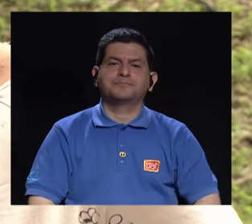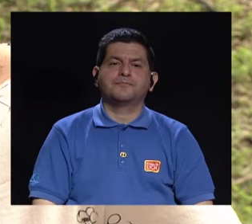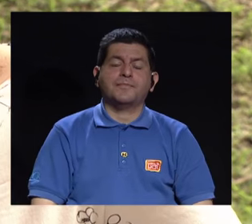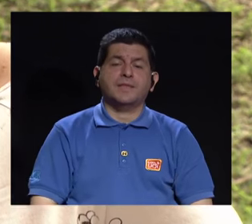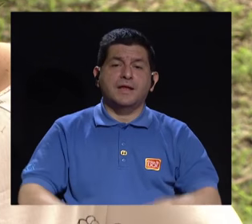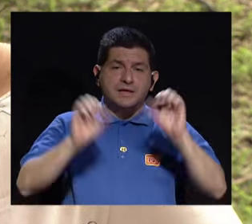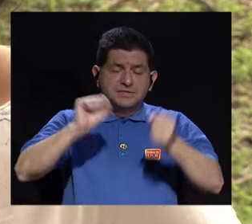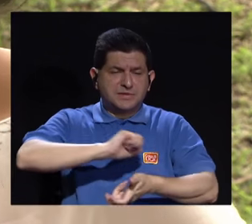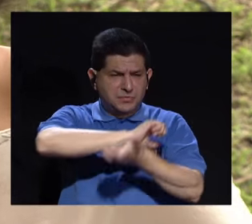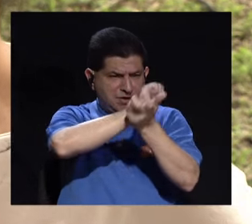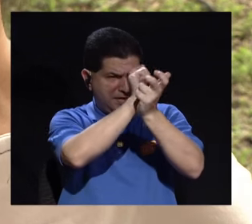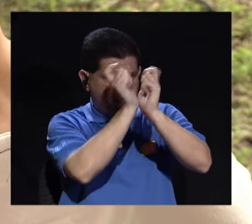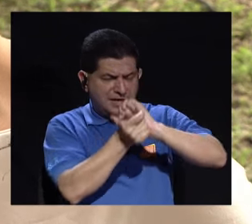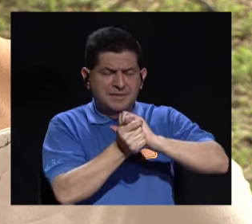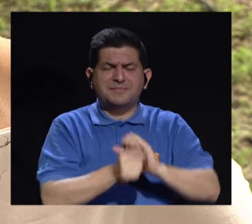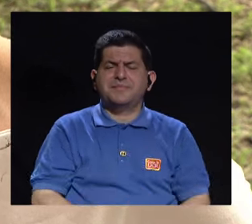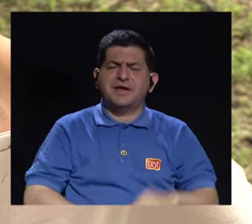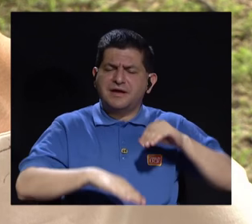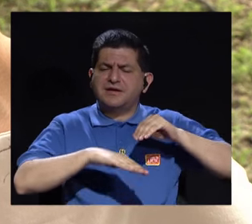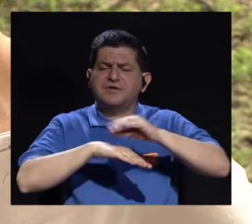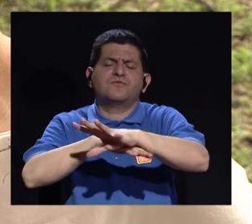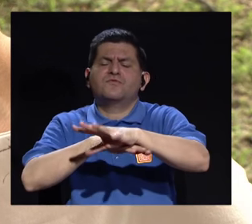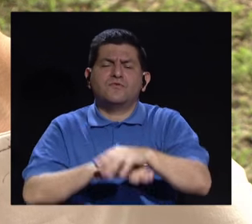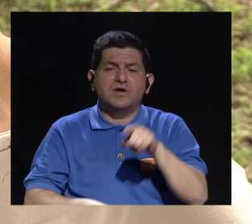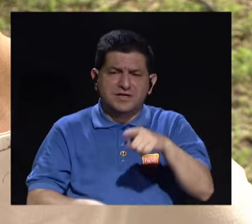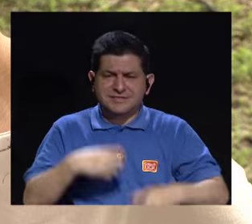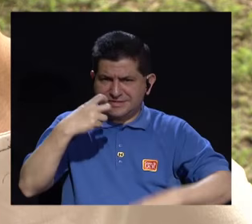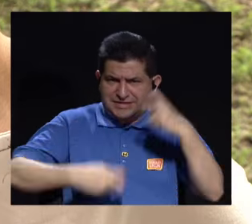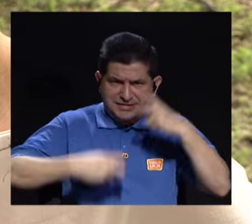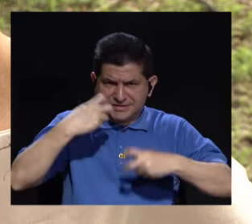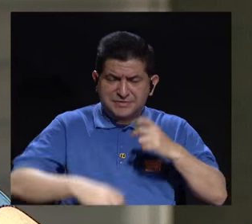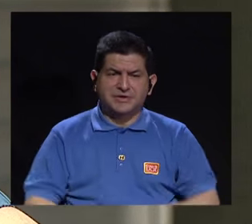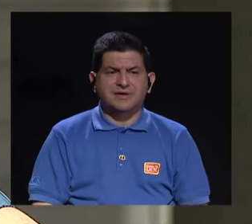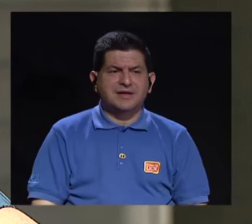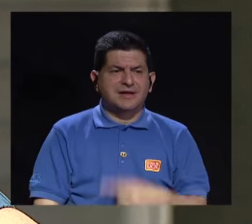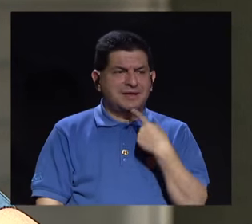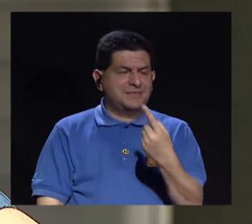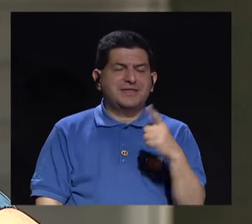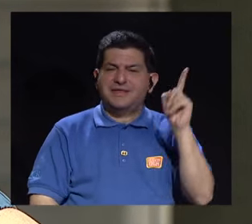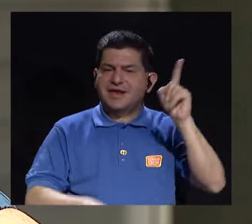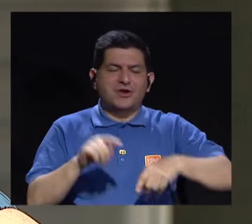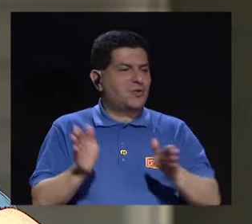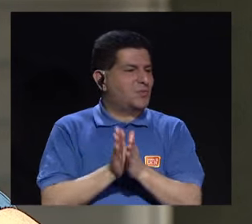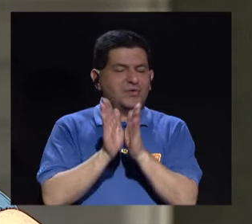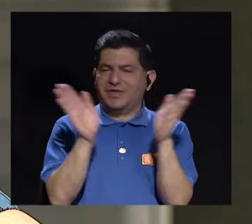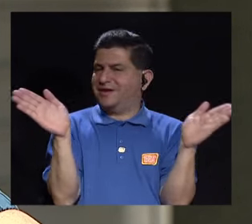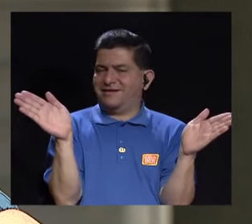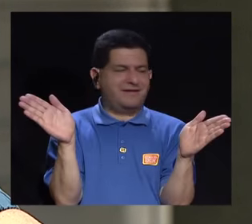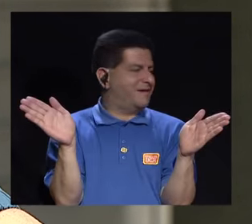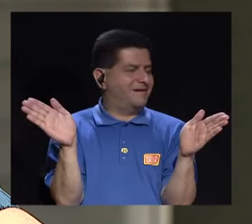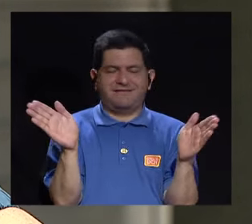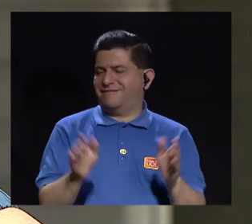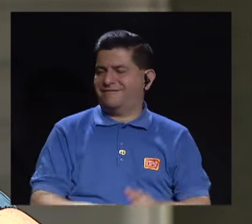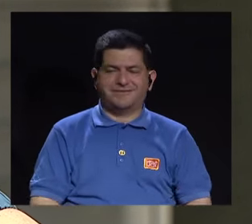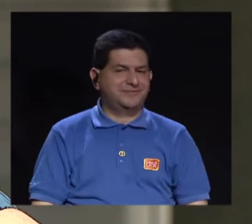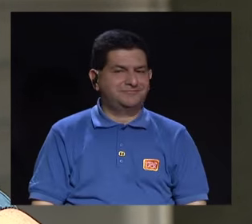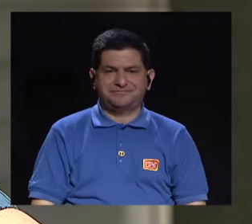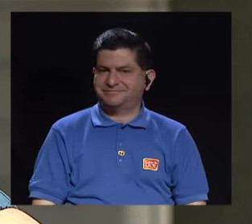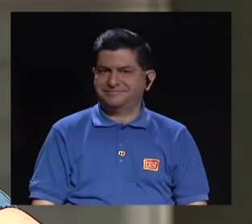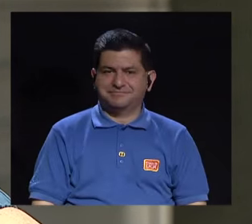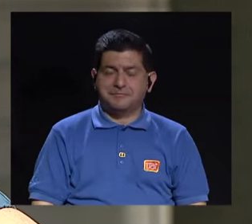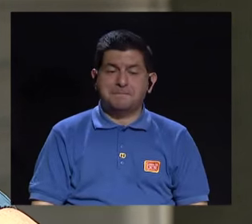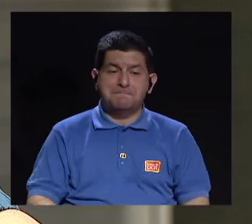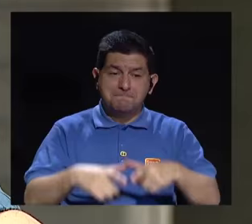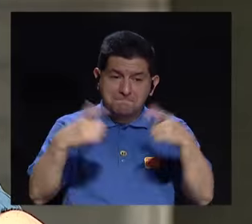pueden revertir las consecuencias de los trastornos? Diríamos que no podemos generalizar, que